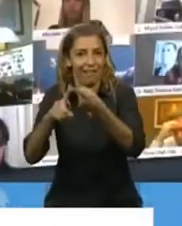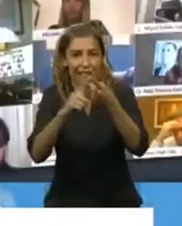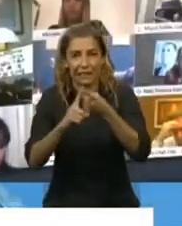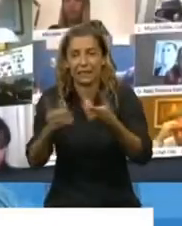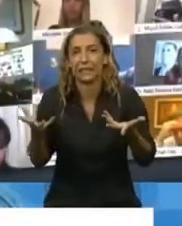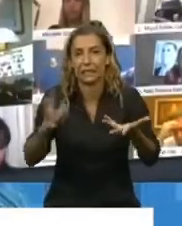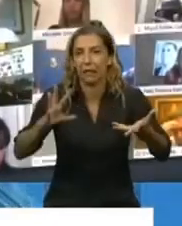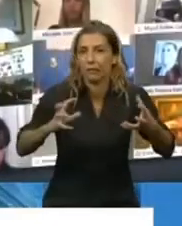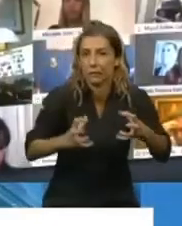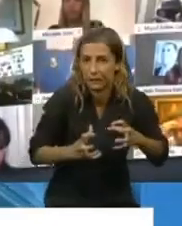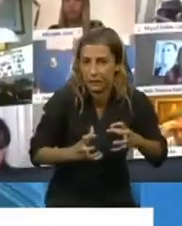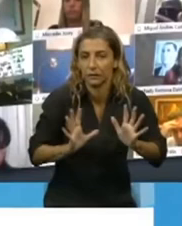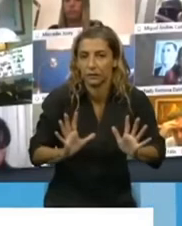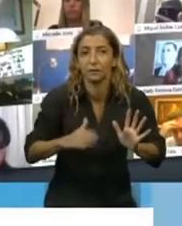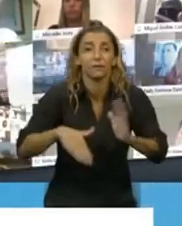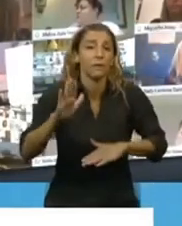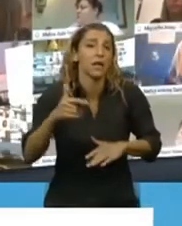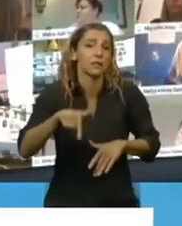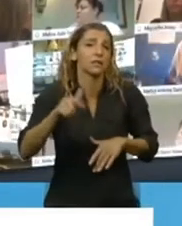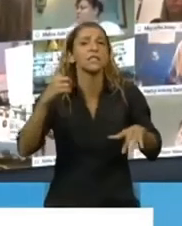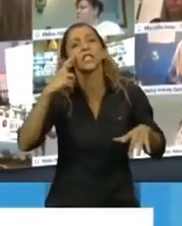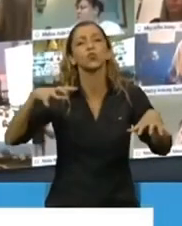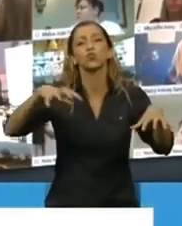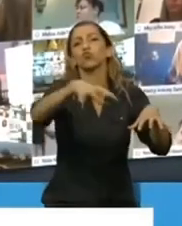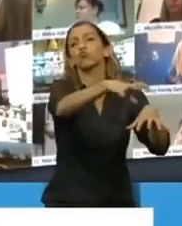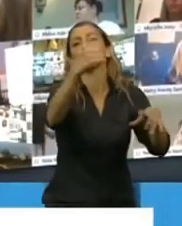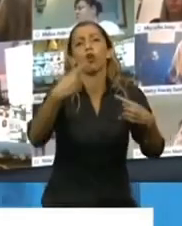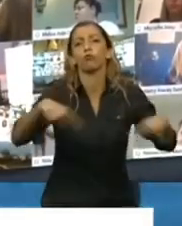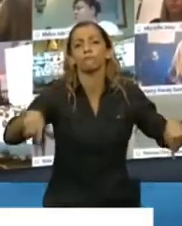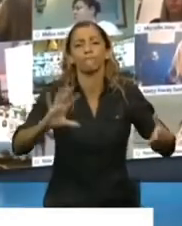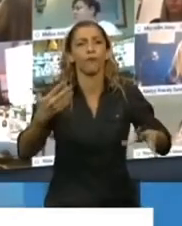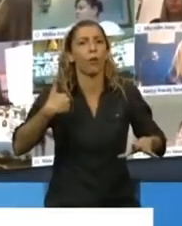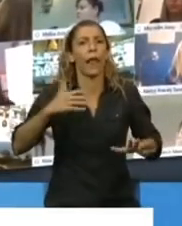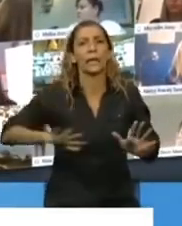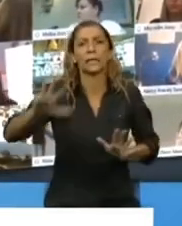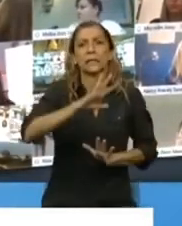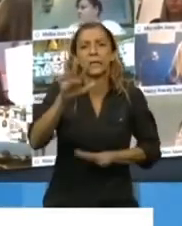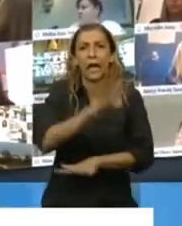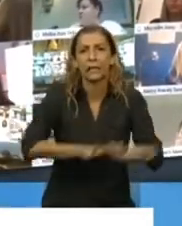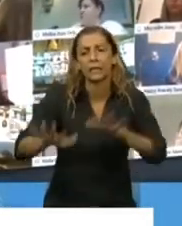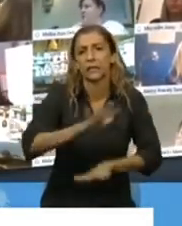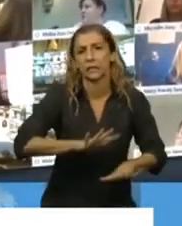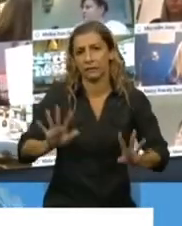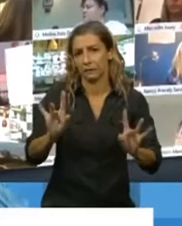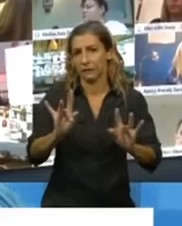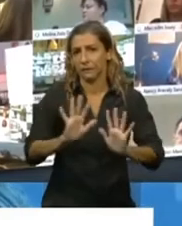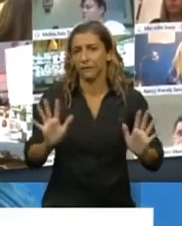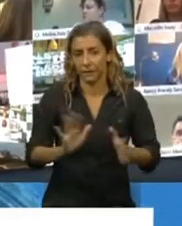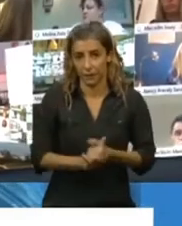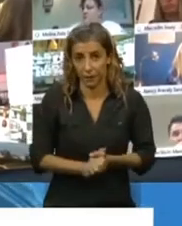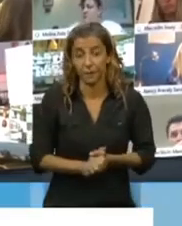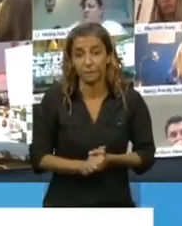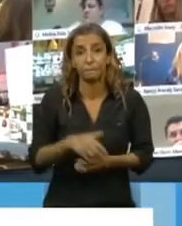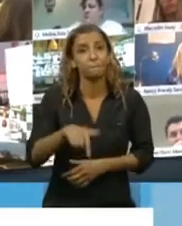también en la vida institucional. Y en esto, más allá de lo reiterativo, no puedo dejar de pasar el esfuerzo que se ha hecho